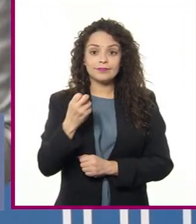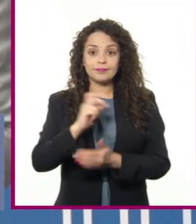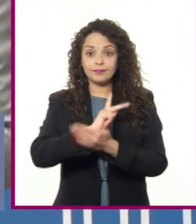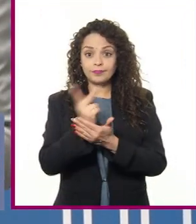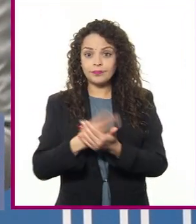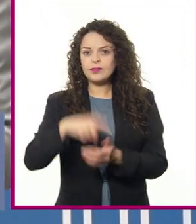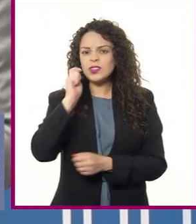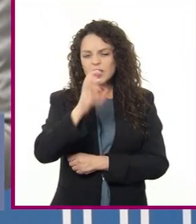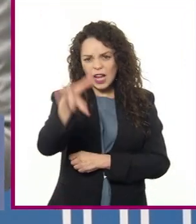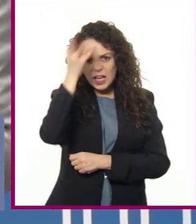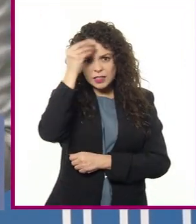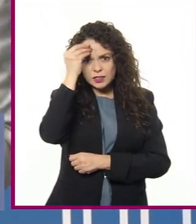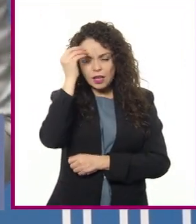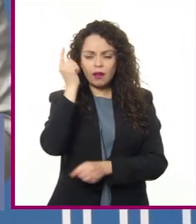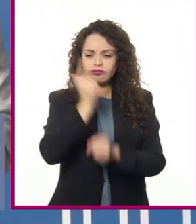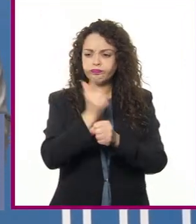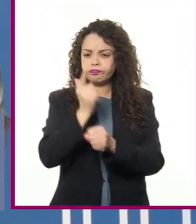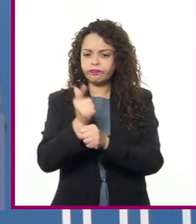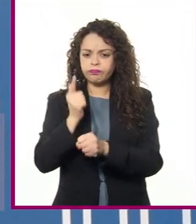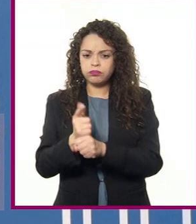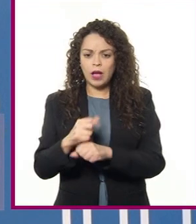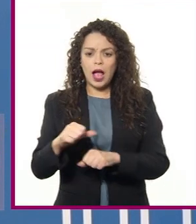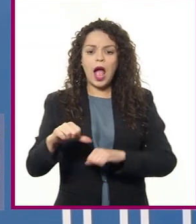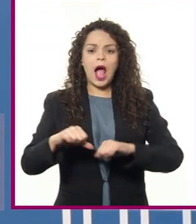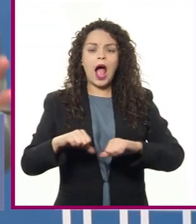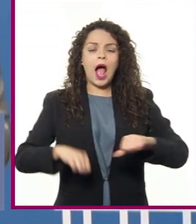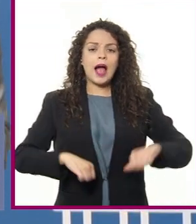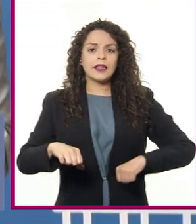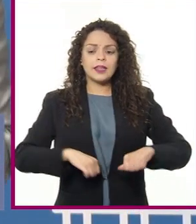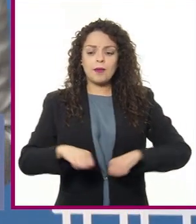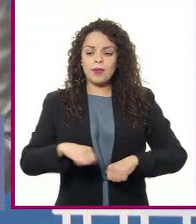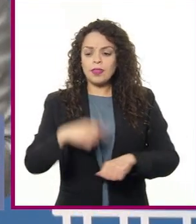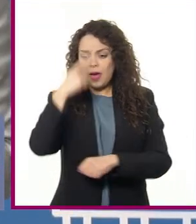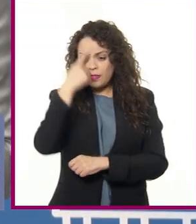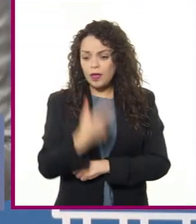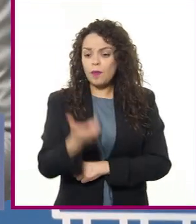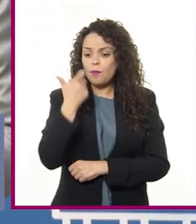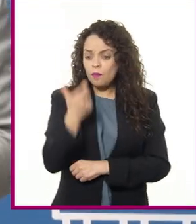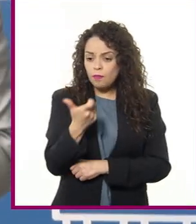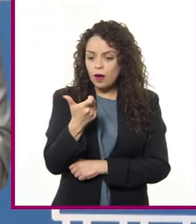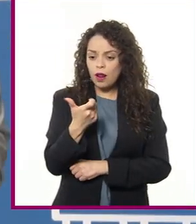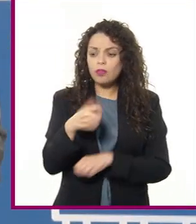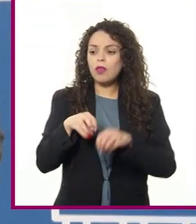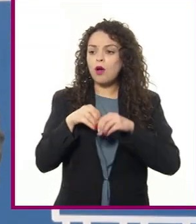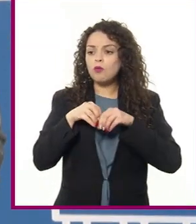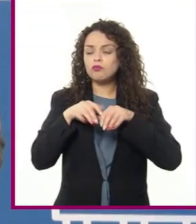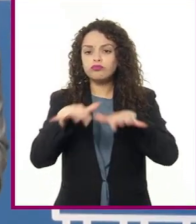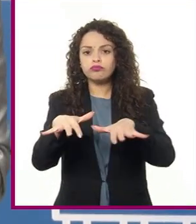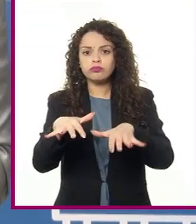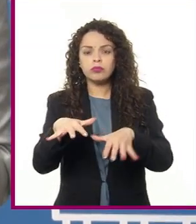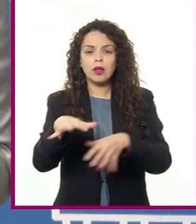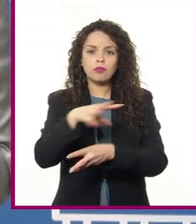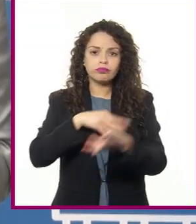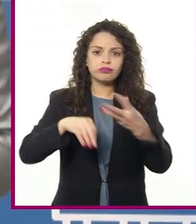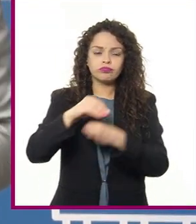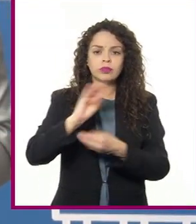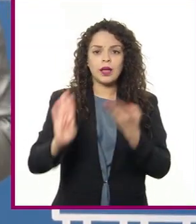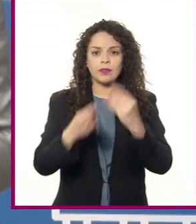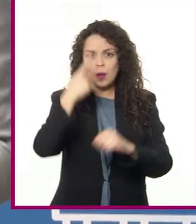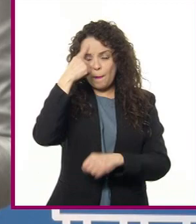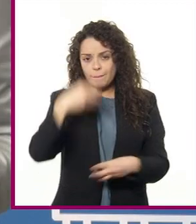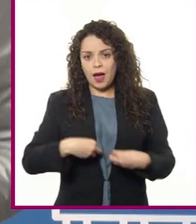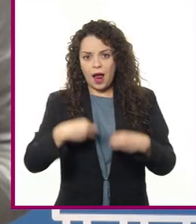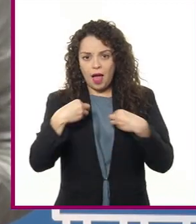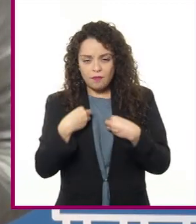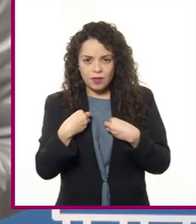logramos identificar las actividades económicas primarias y su distribución en el mundo. Considerando sus características y